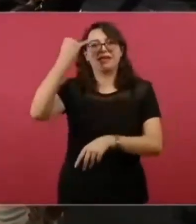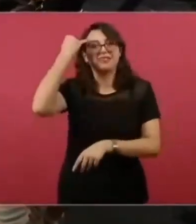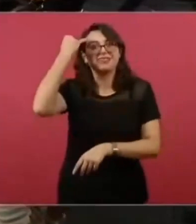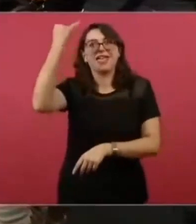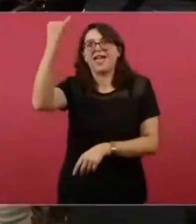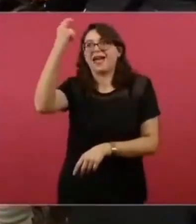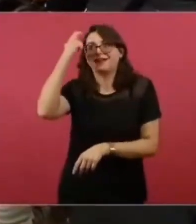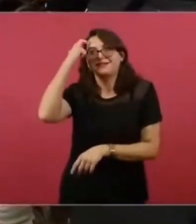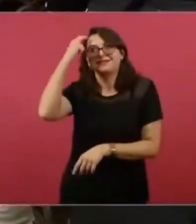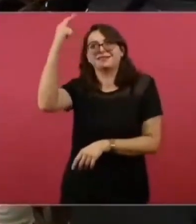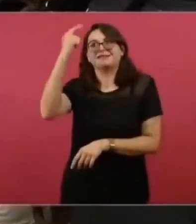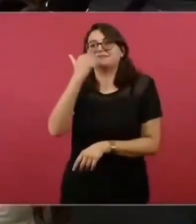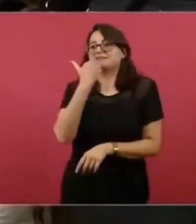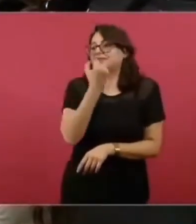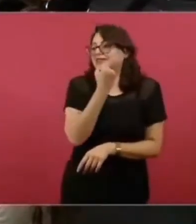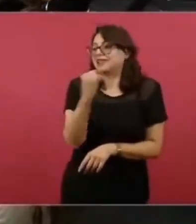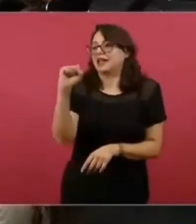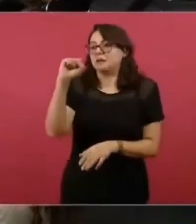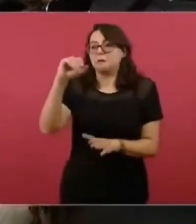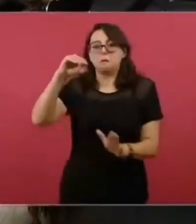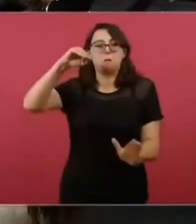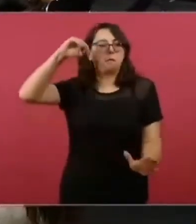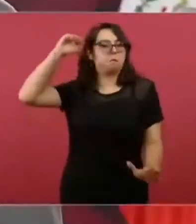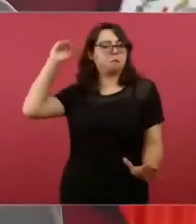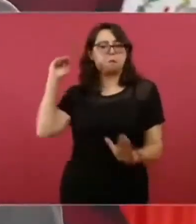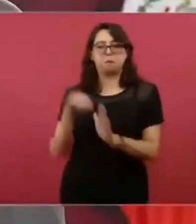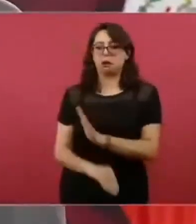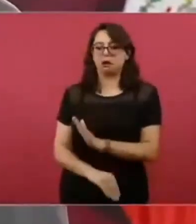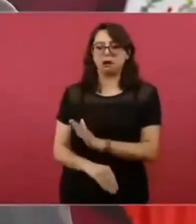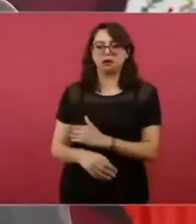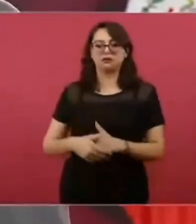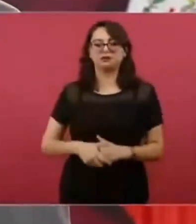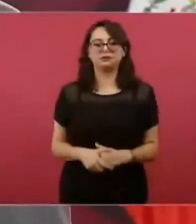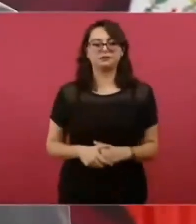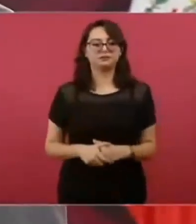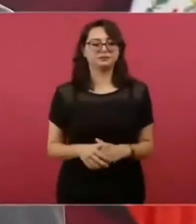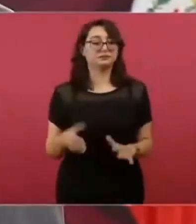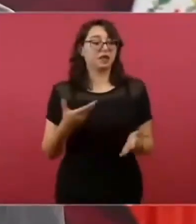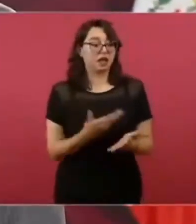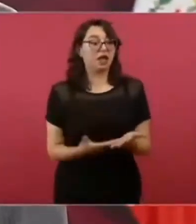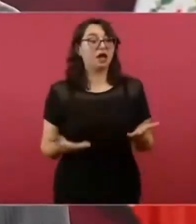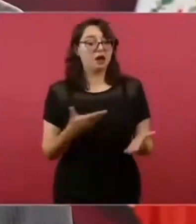les pasó a muchos, pues no a muchos, porque tampoco